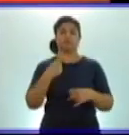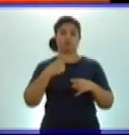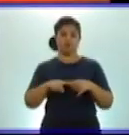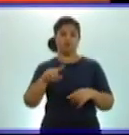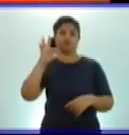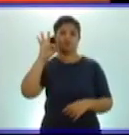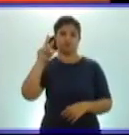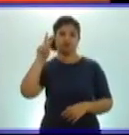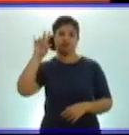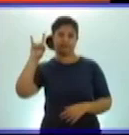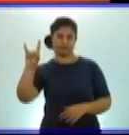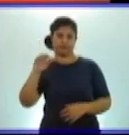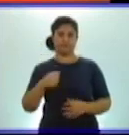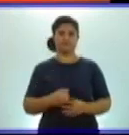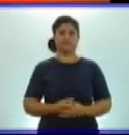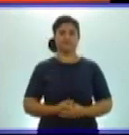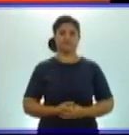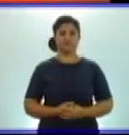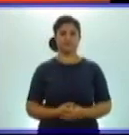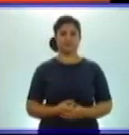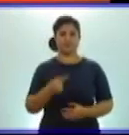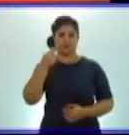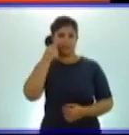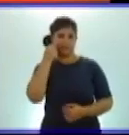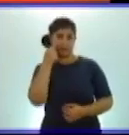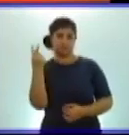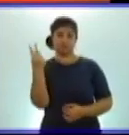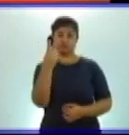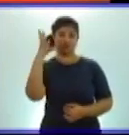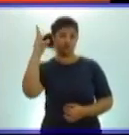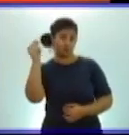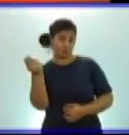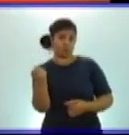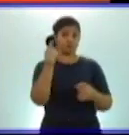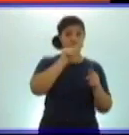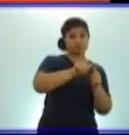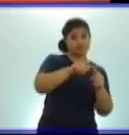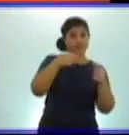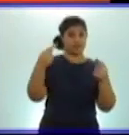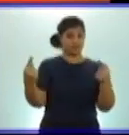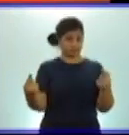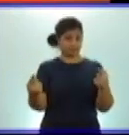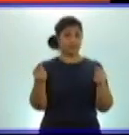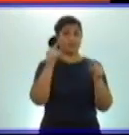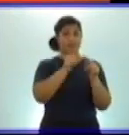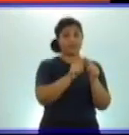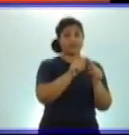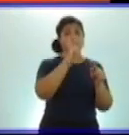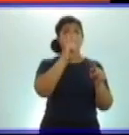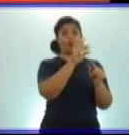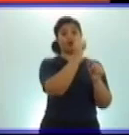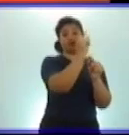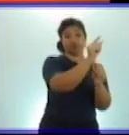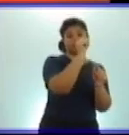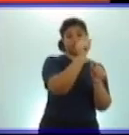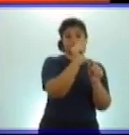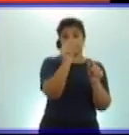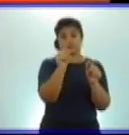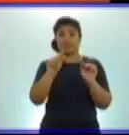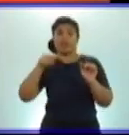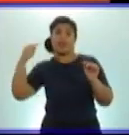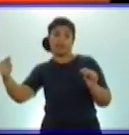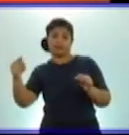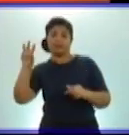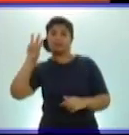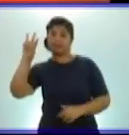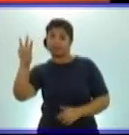detenernos. Fíjense, aquí hay dos números. Uno de cuatro lugares y de tres lugares. Muy fácil, eso lo